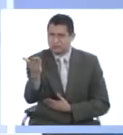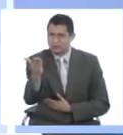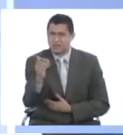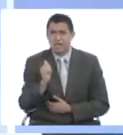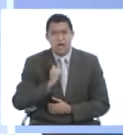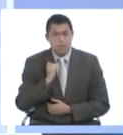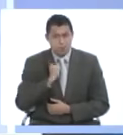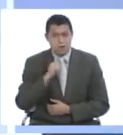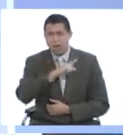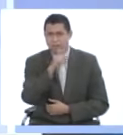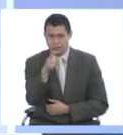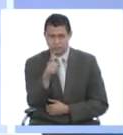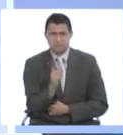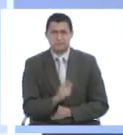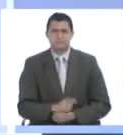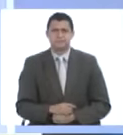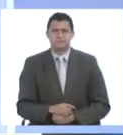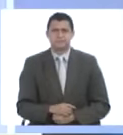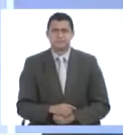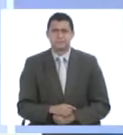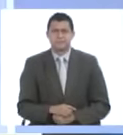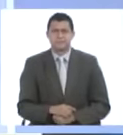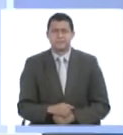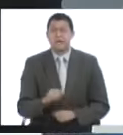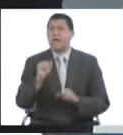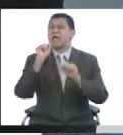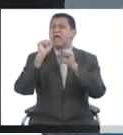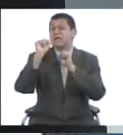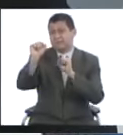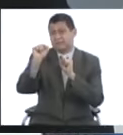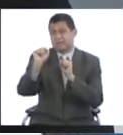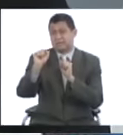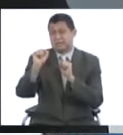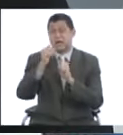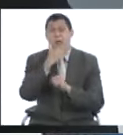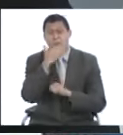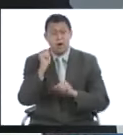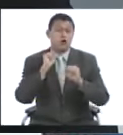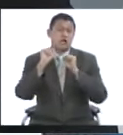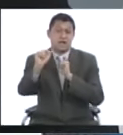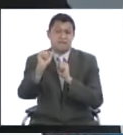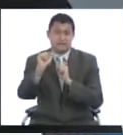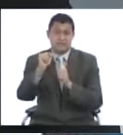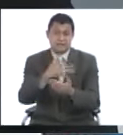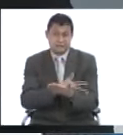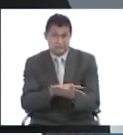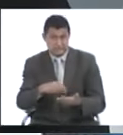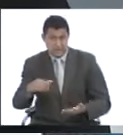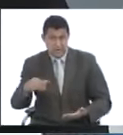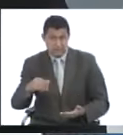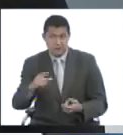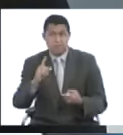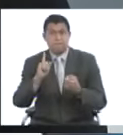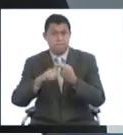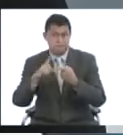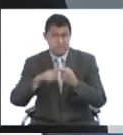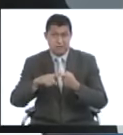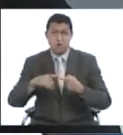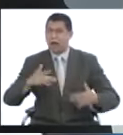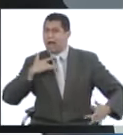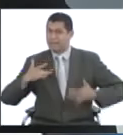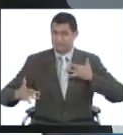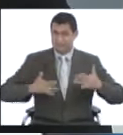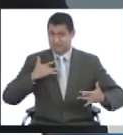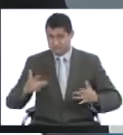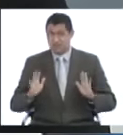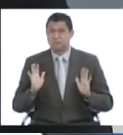aprovechando la pregunta que hace Giovanni. La prevención, la mejor manera de prevenir la diabetes es, primero, mantenernos activos.